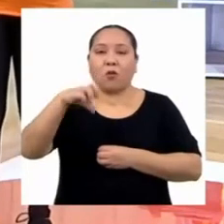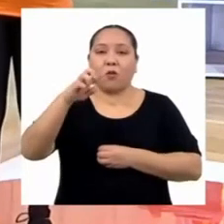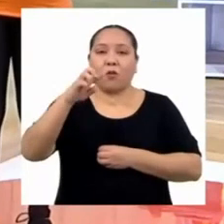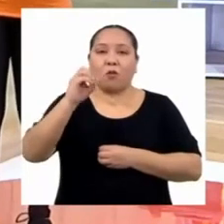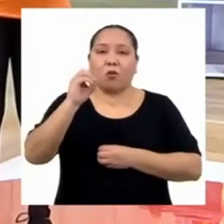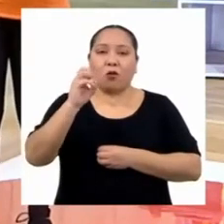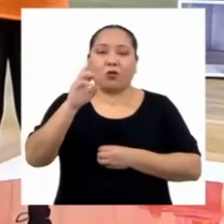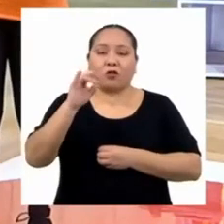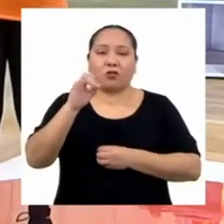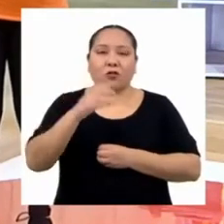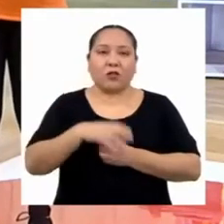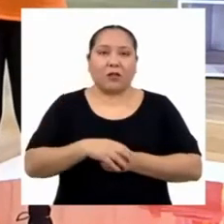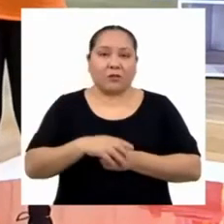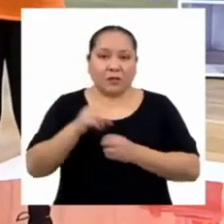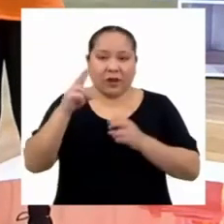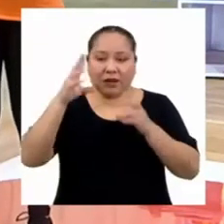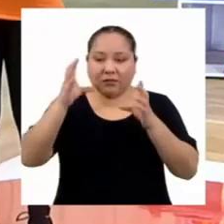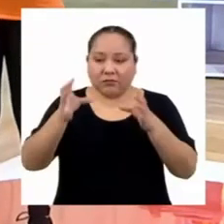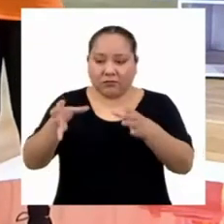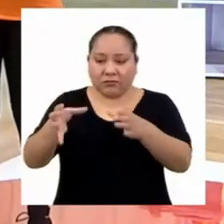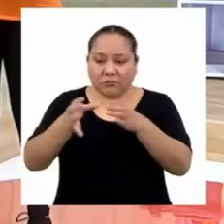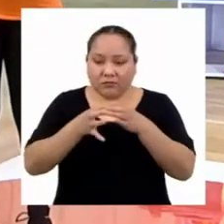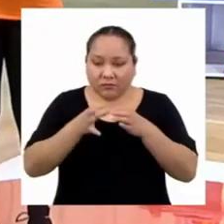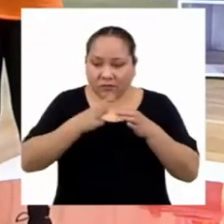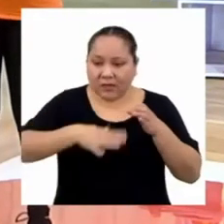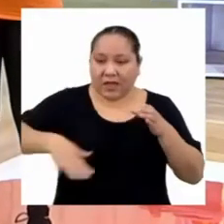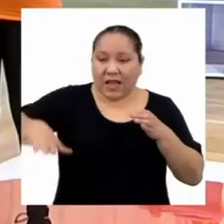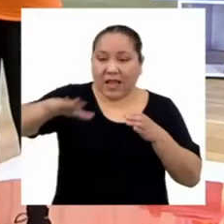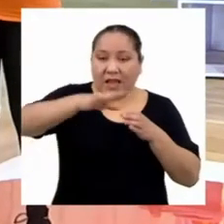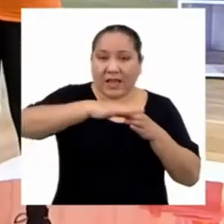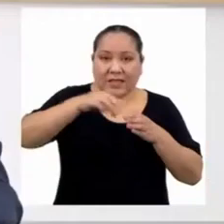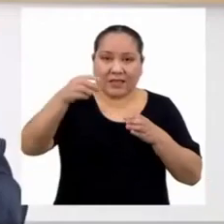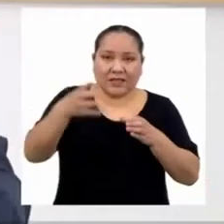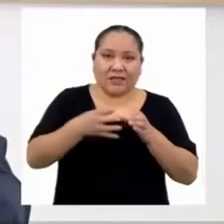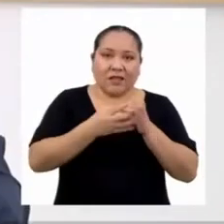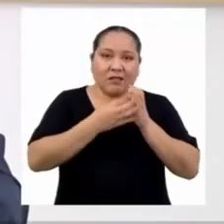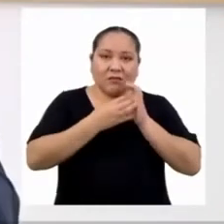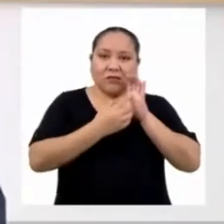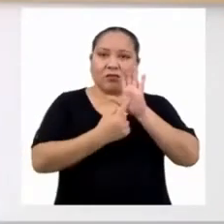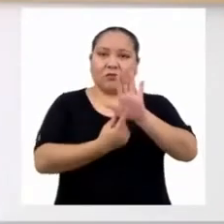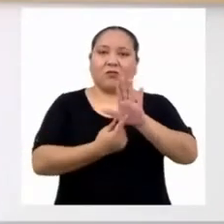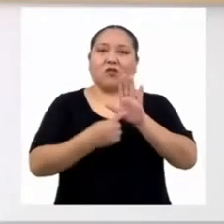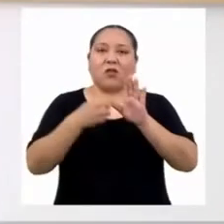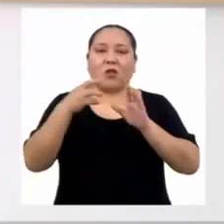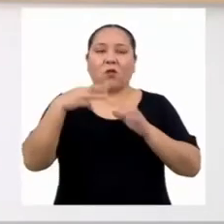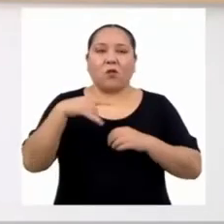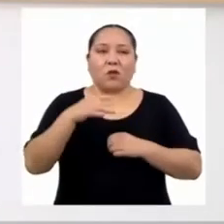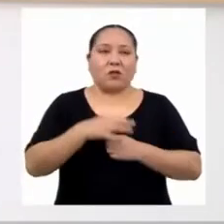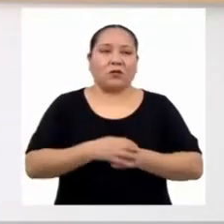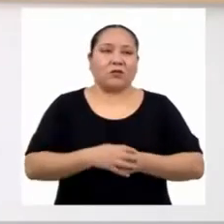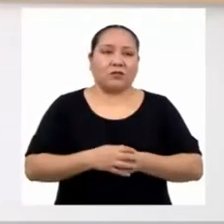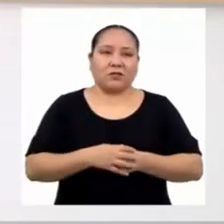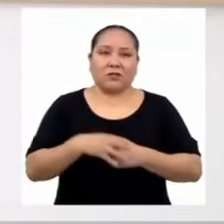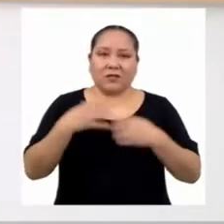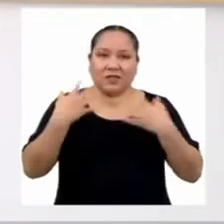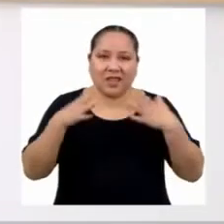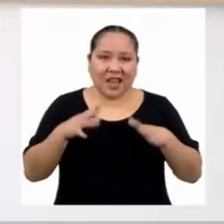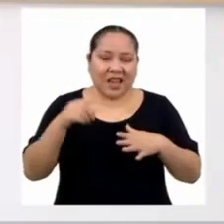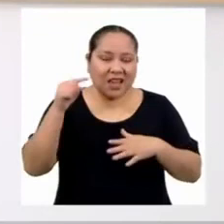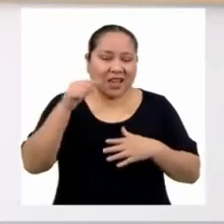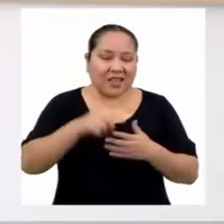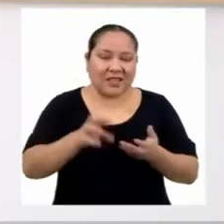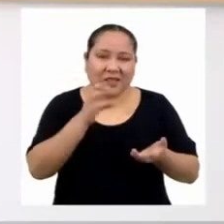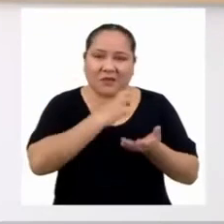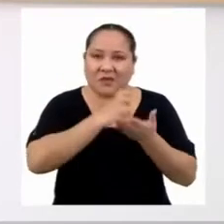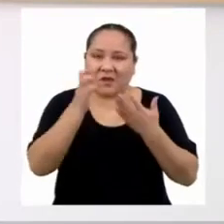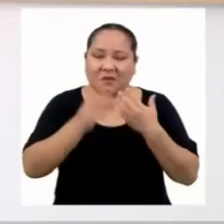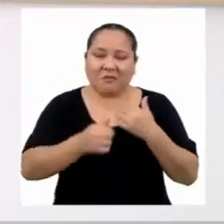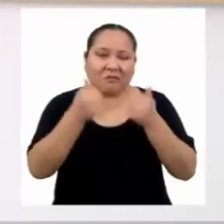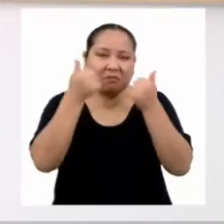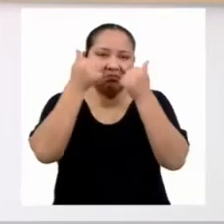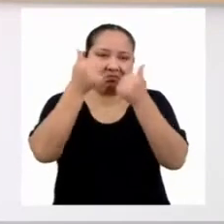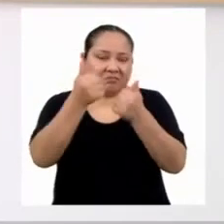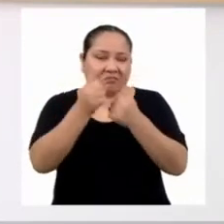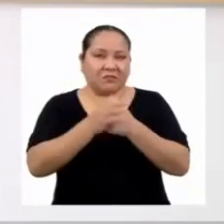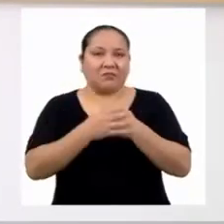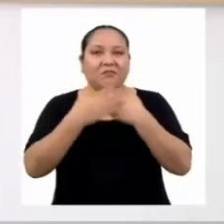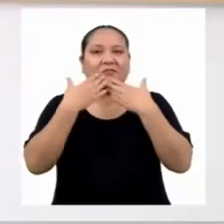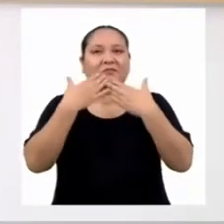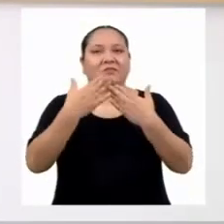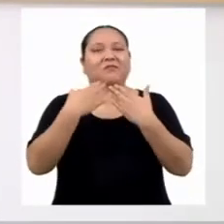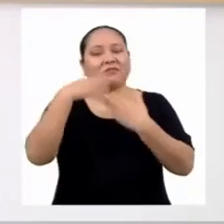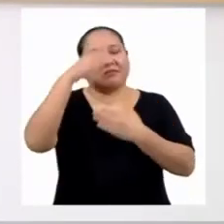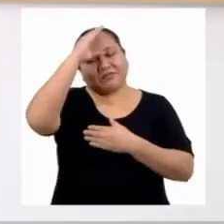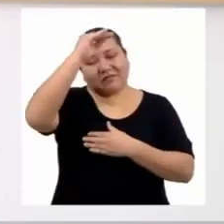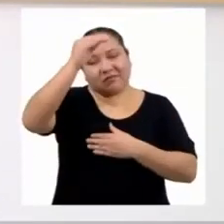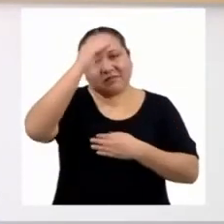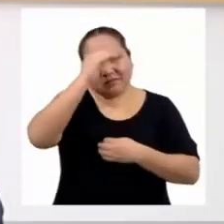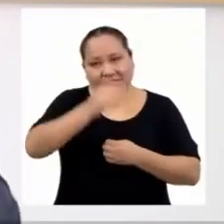completa que queremos investigar esté bien representada en la muestra. Podemos decir entonces que ha sido una sesión provechosa. Gracias,